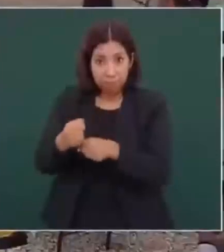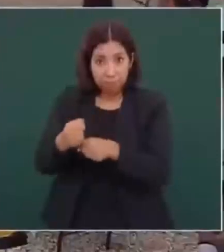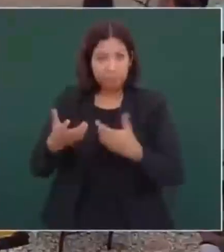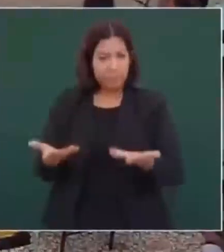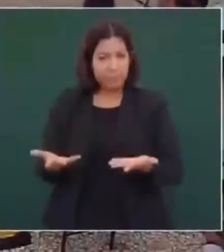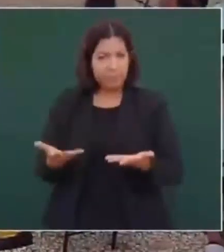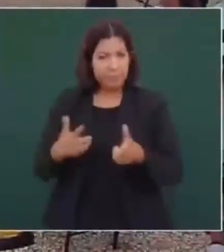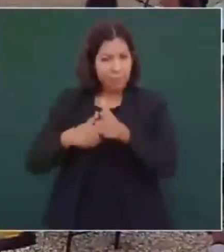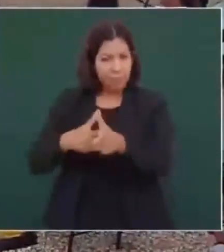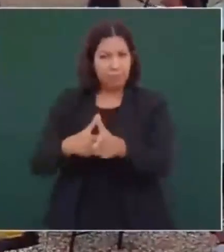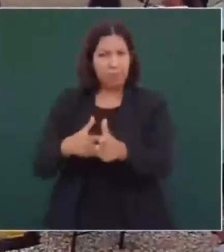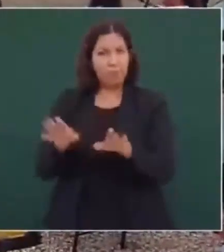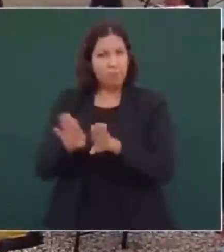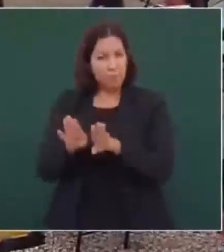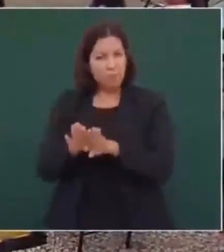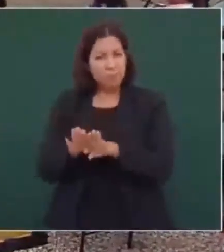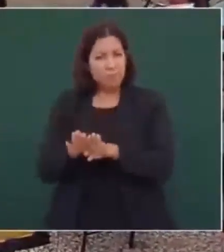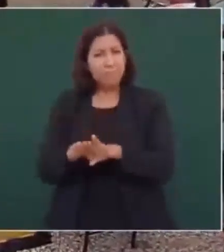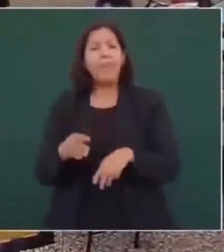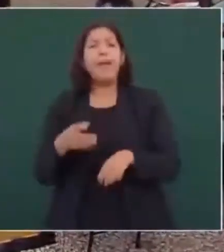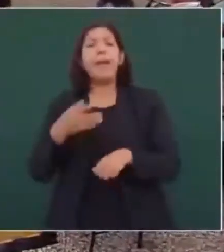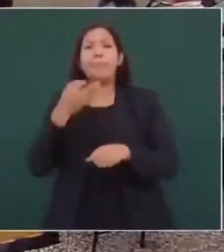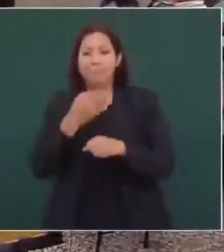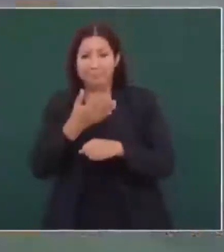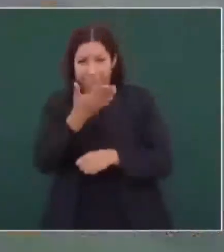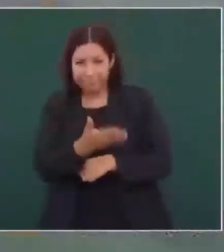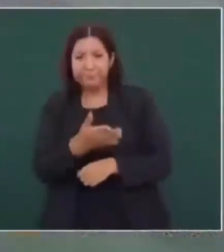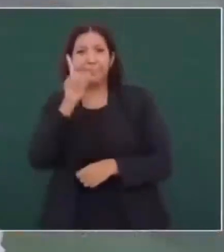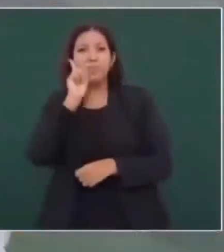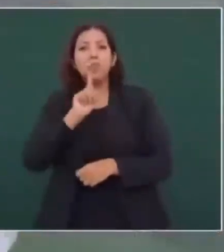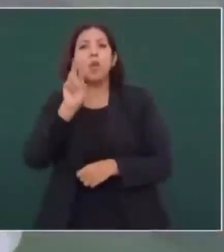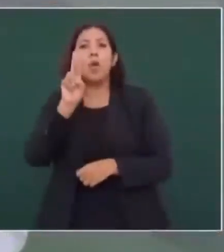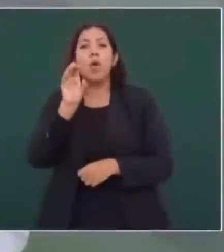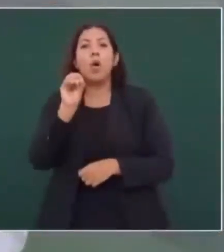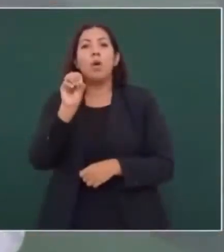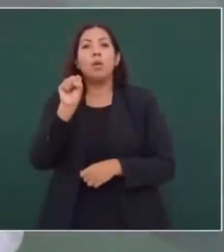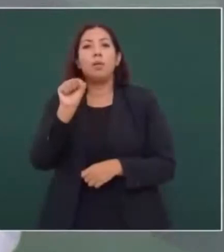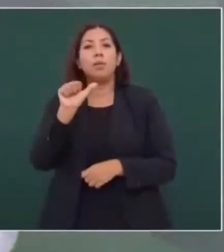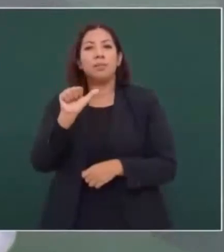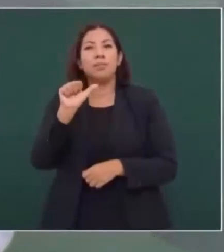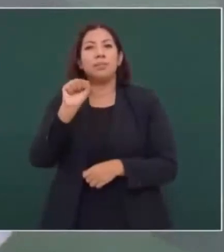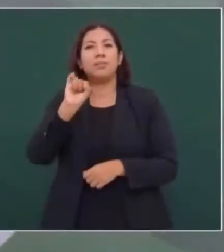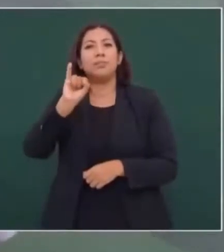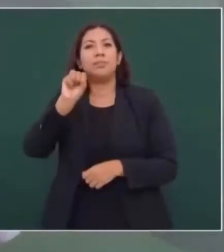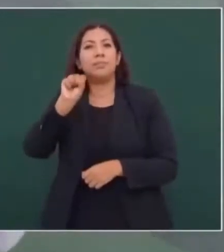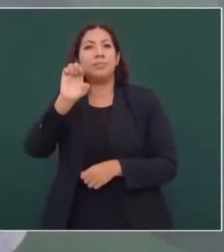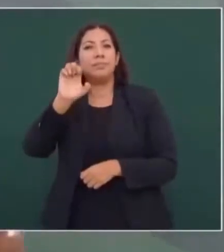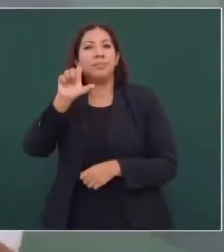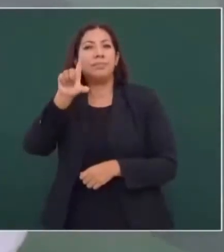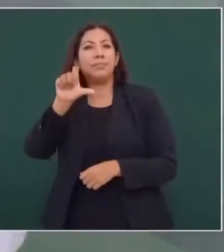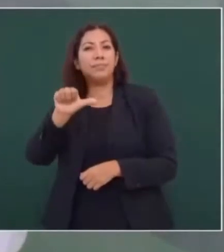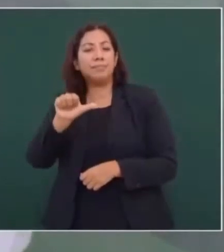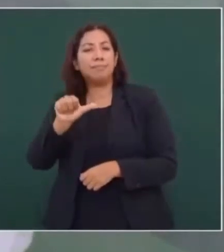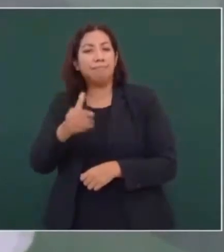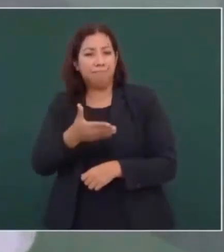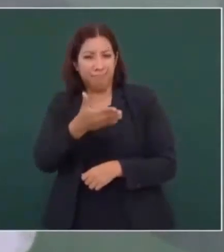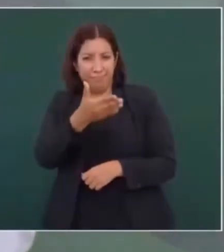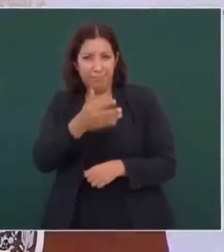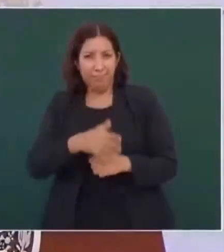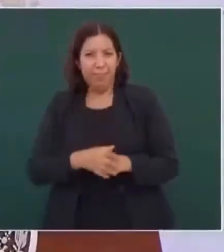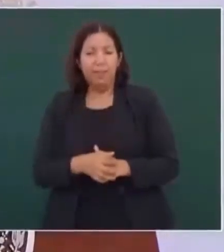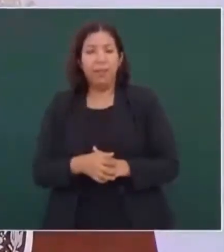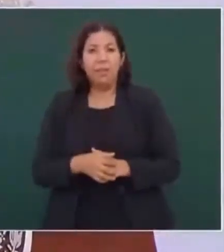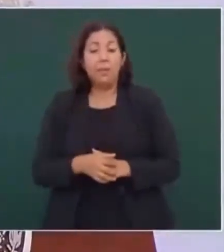Aquí aprovecho también para decir que se promovió una